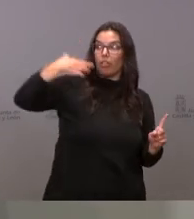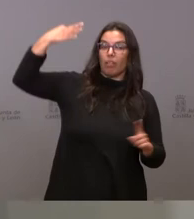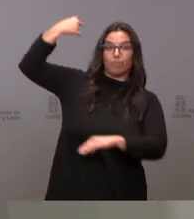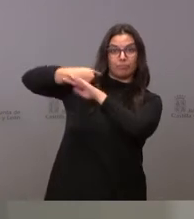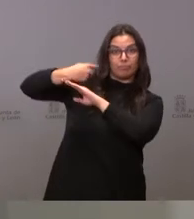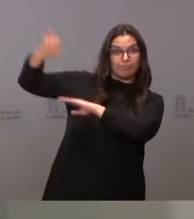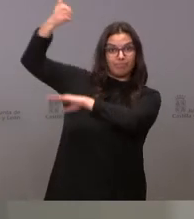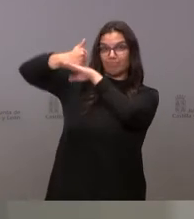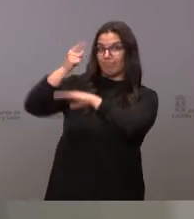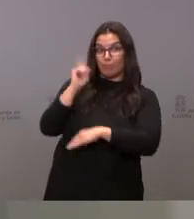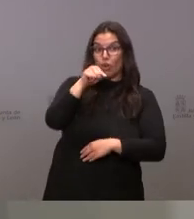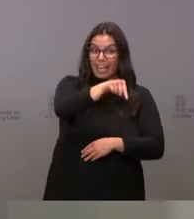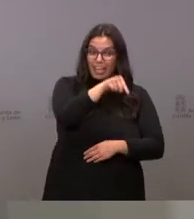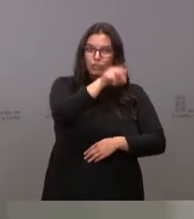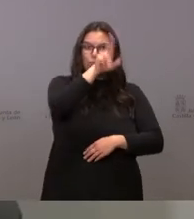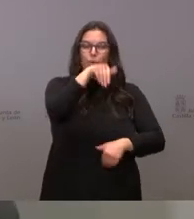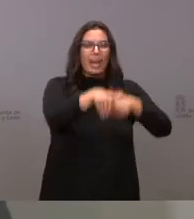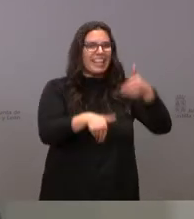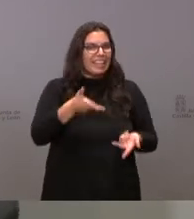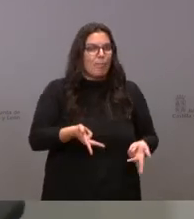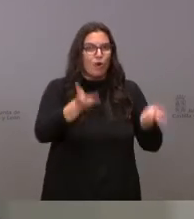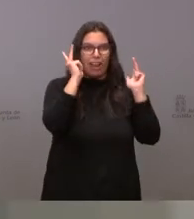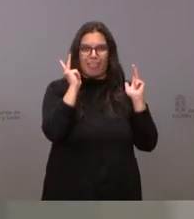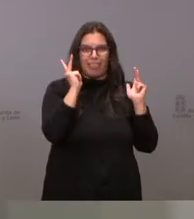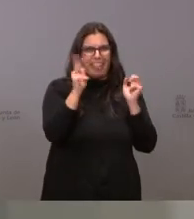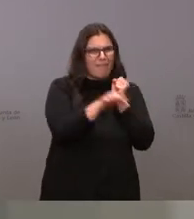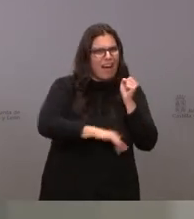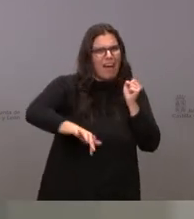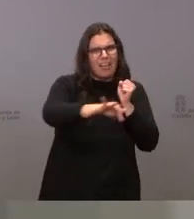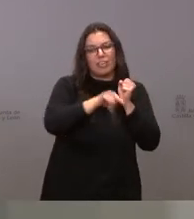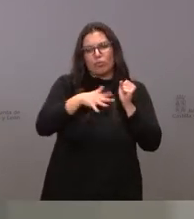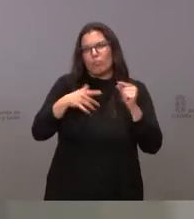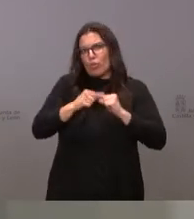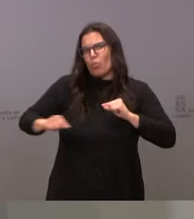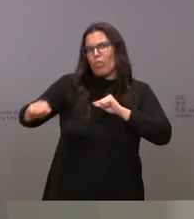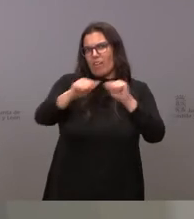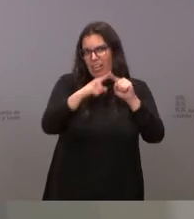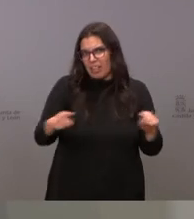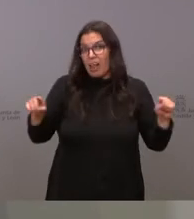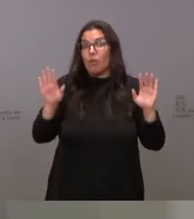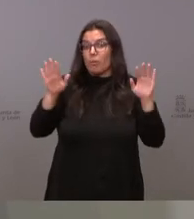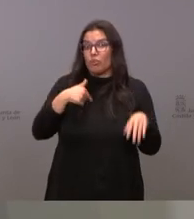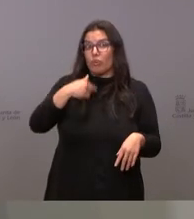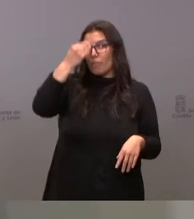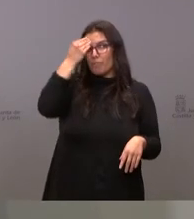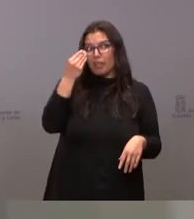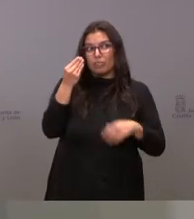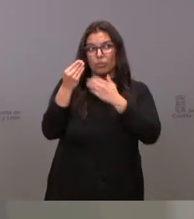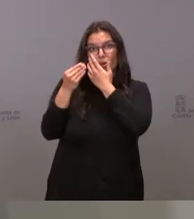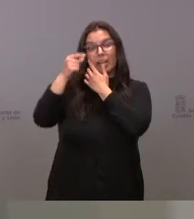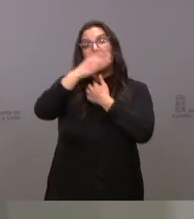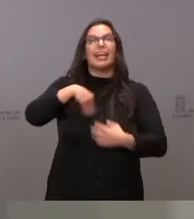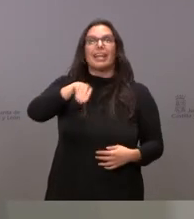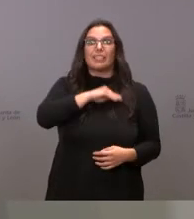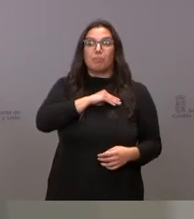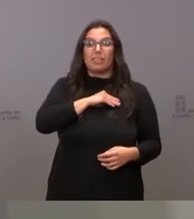Porque eso es la esencia de la democracia parlamentaria. Esto se daría para un debate largo, pero yo no creo que España vaya a